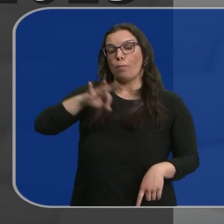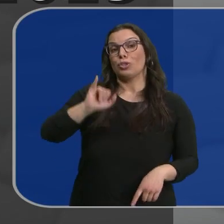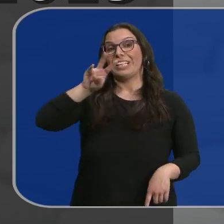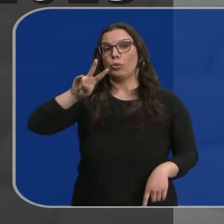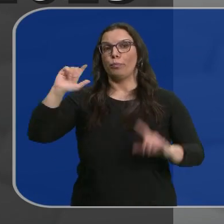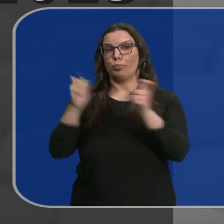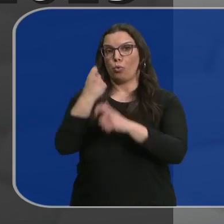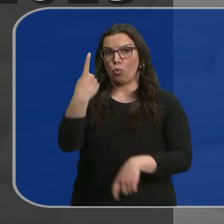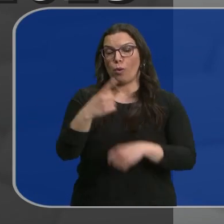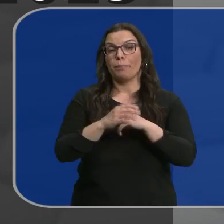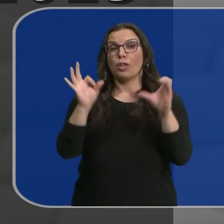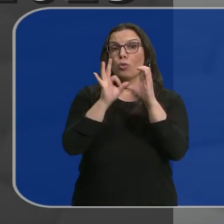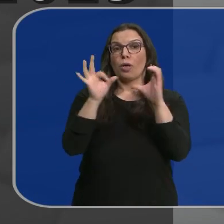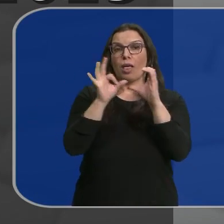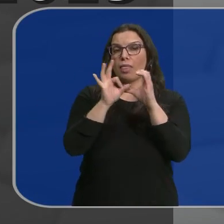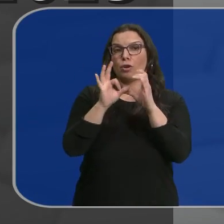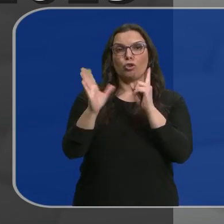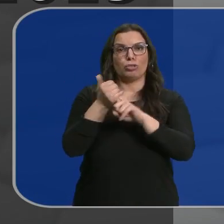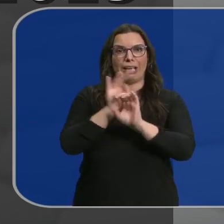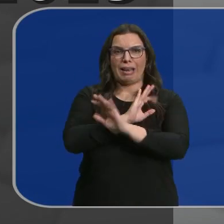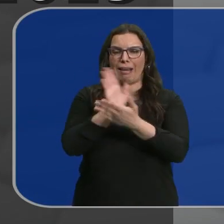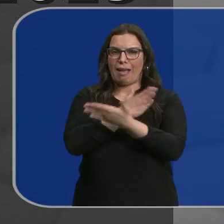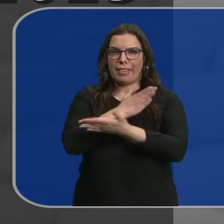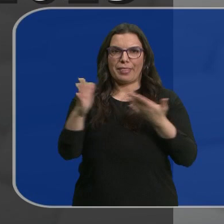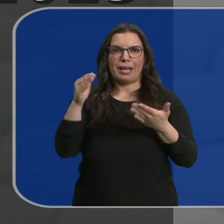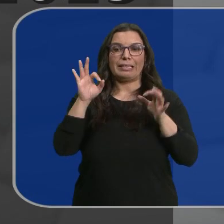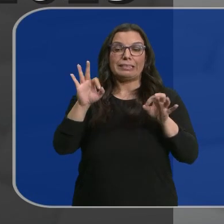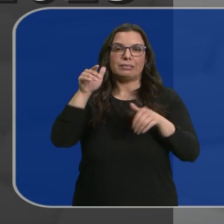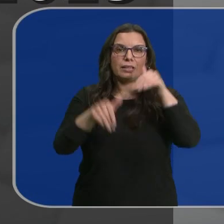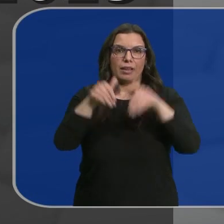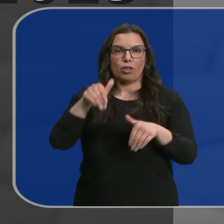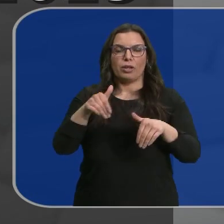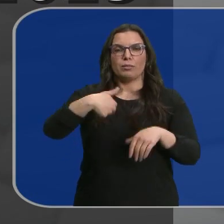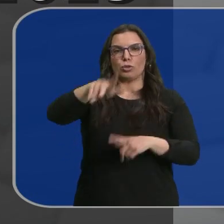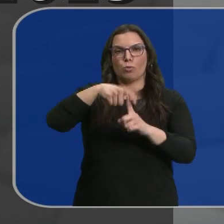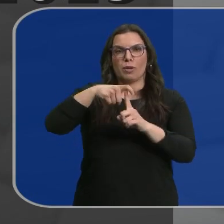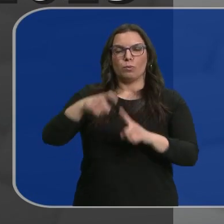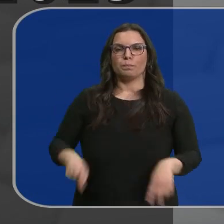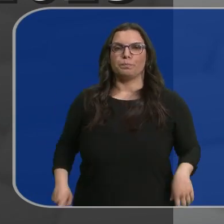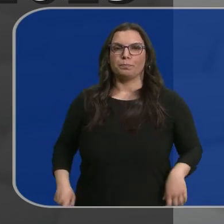quedaría con uno. Ciudadanos no conseguiría escaño en las elecciones del próximo mes de mayo.